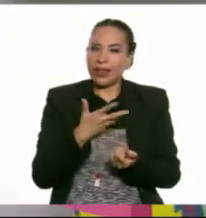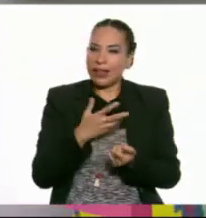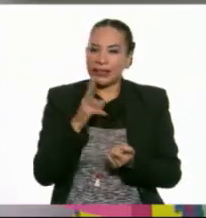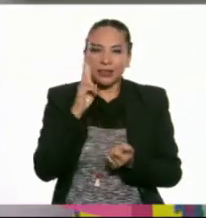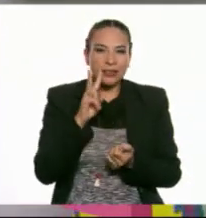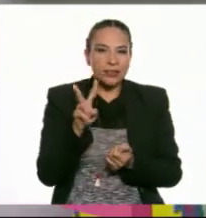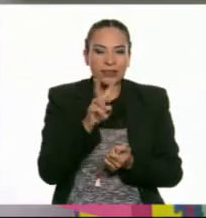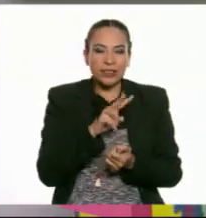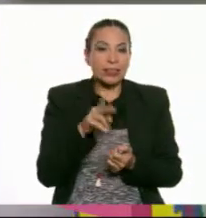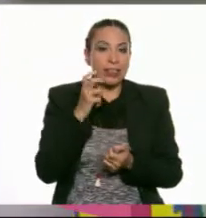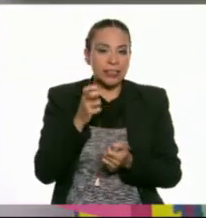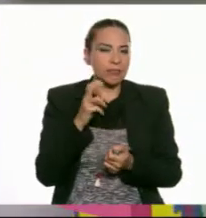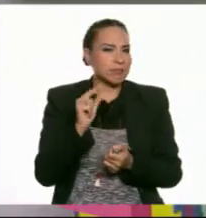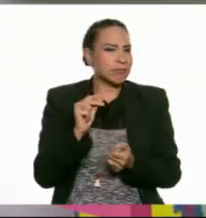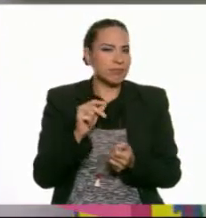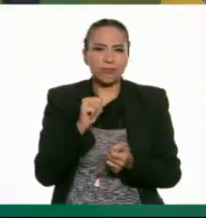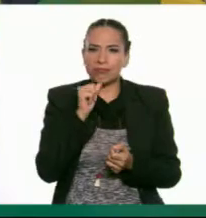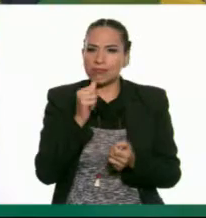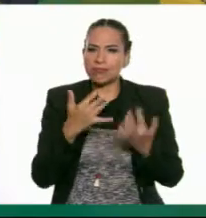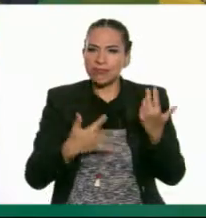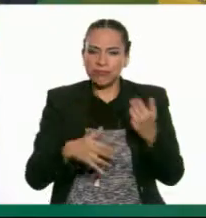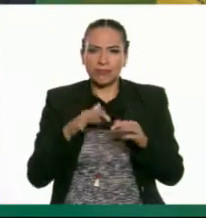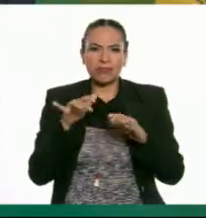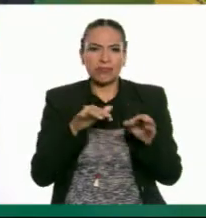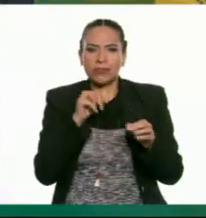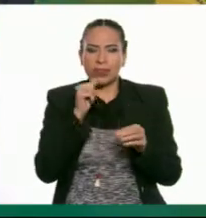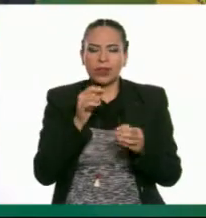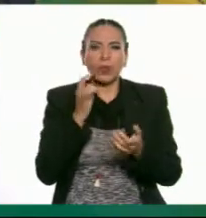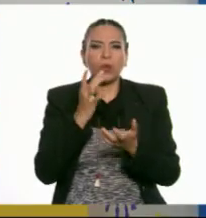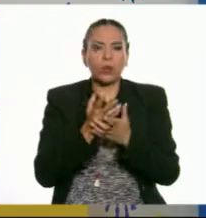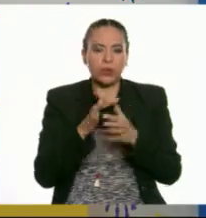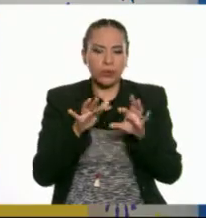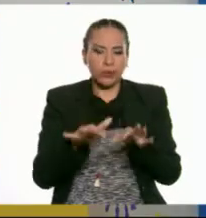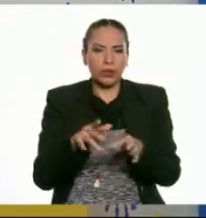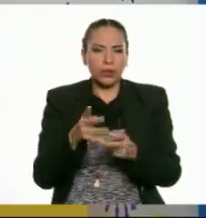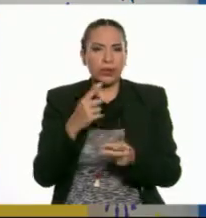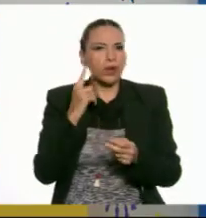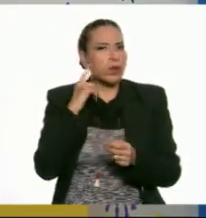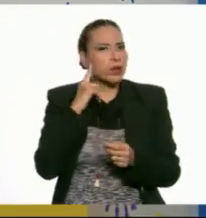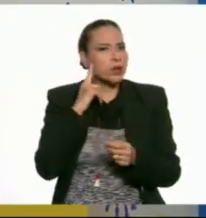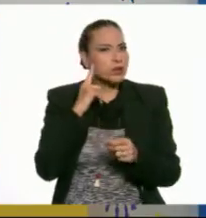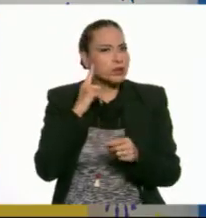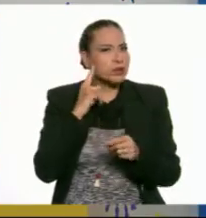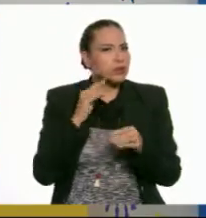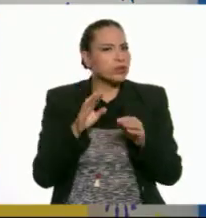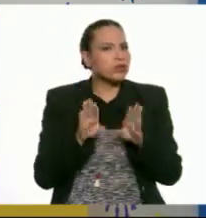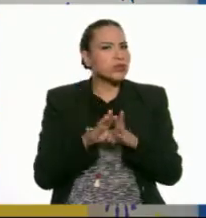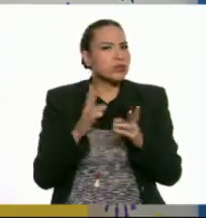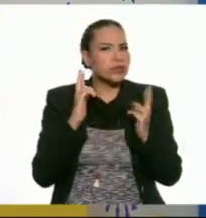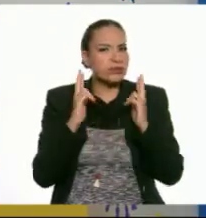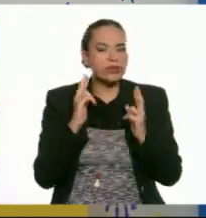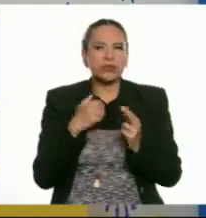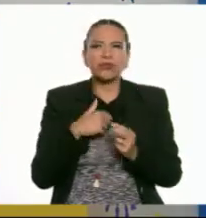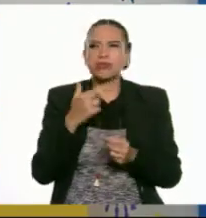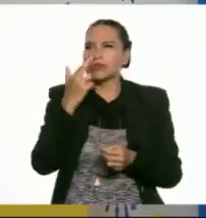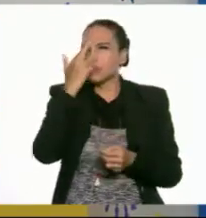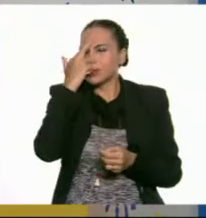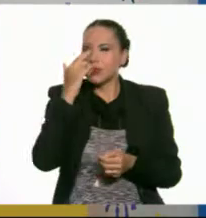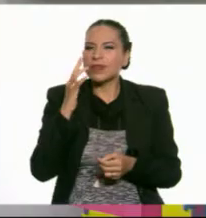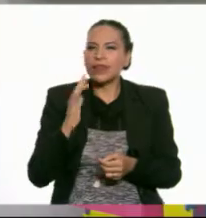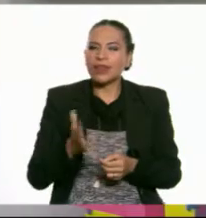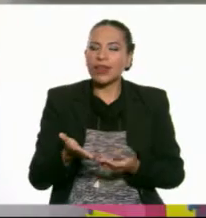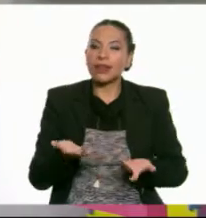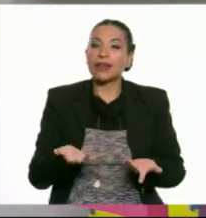realmente no lo tocabas. Solamente acercabas tus manos y creabas sonidos. ¡Ay, ya me acordé!